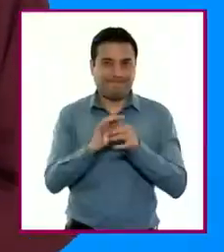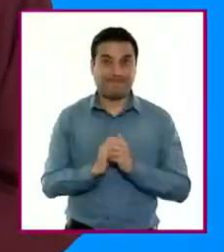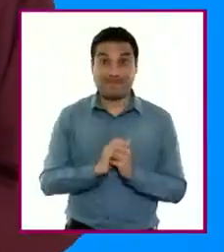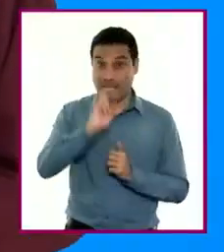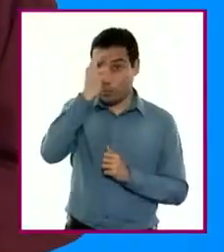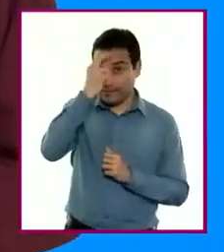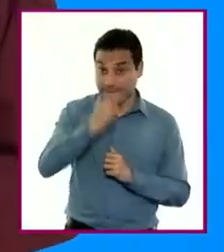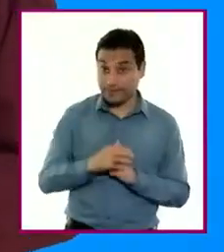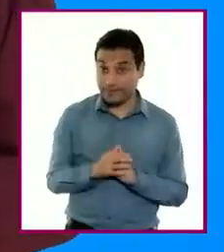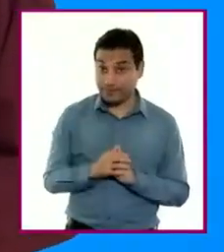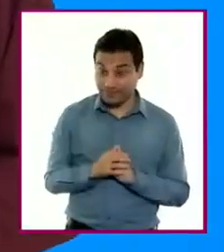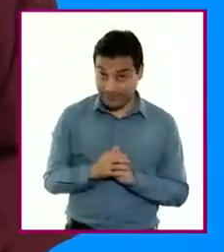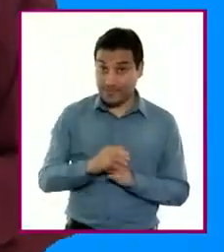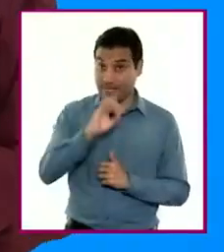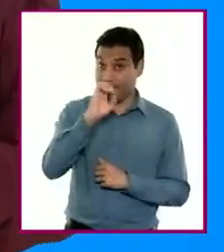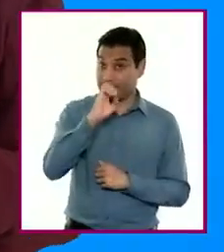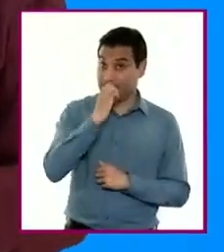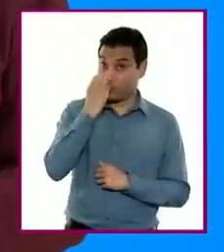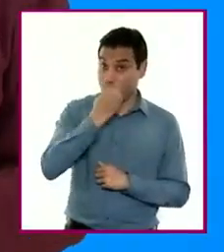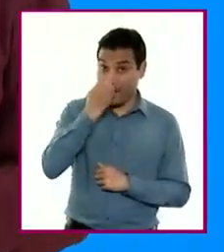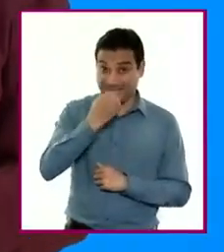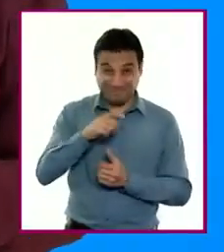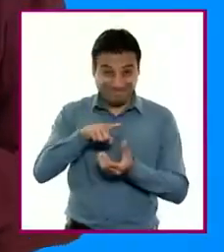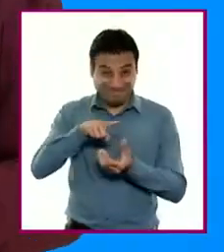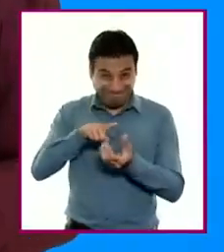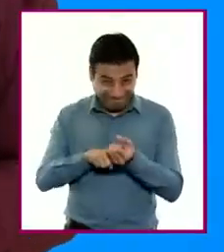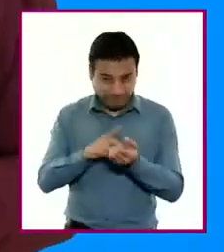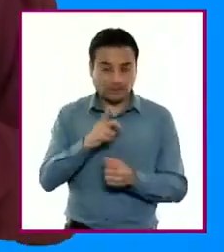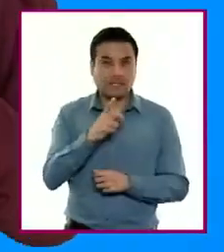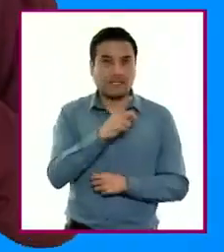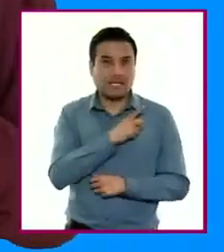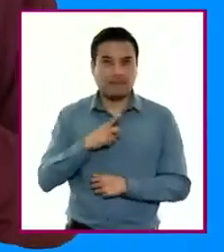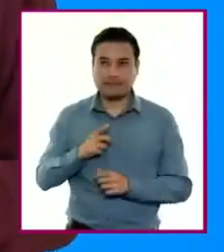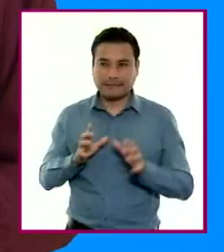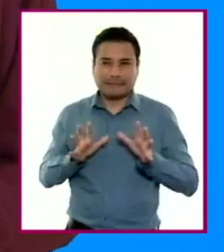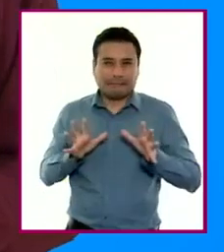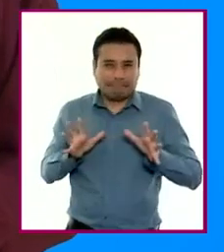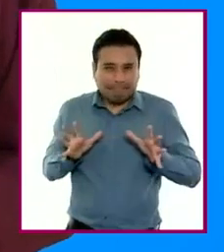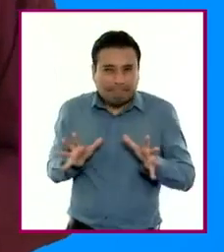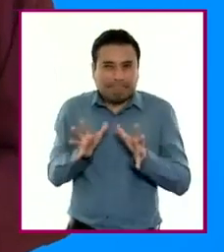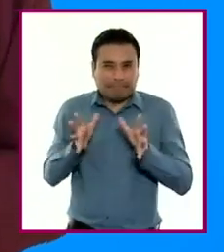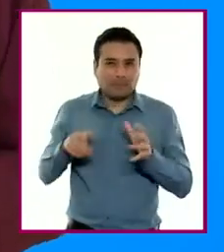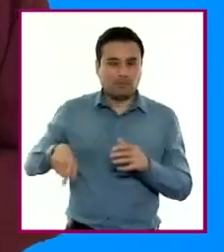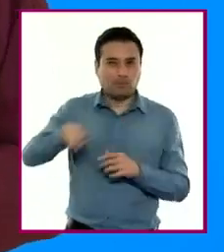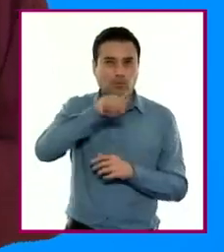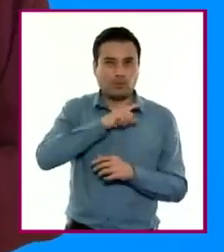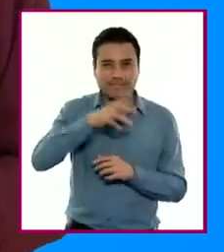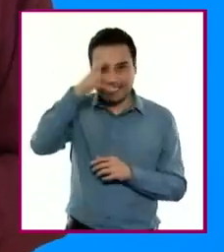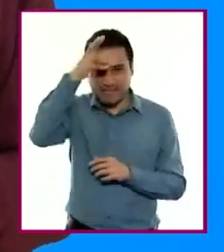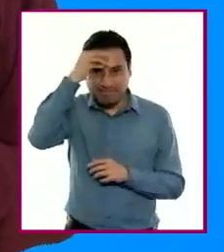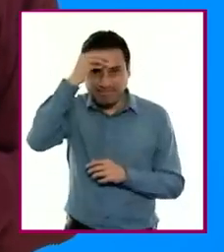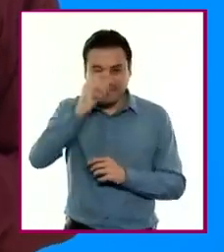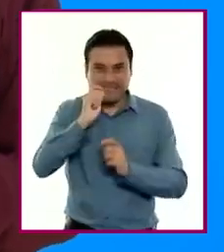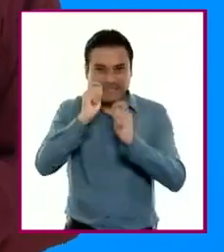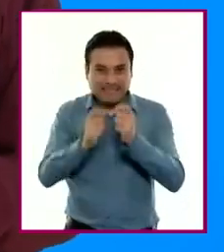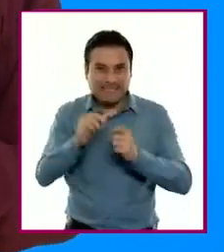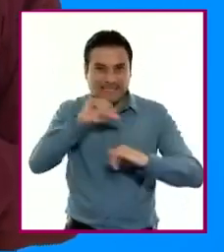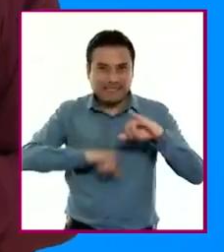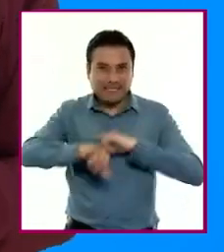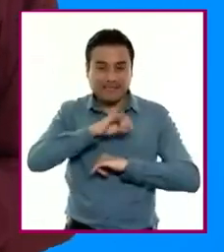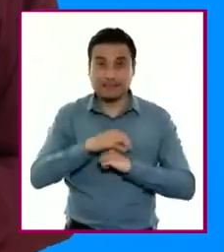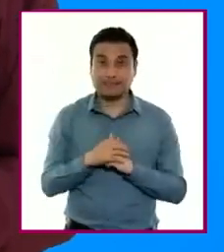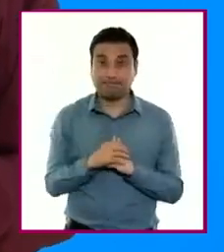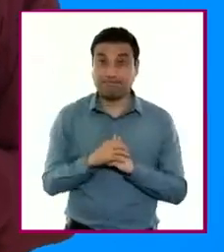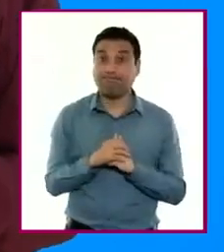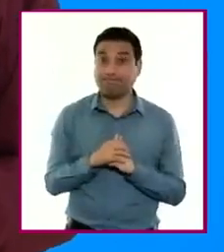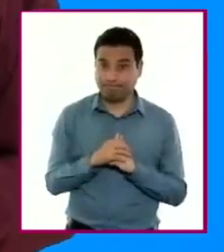Recordemos que la ciencia escolar requiere desarrollar en clase una actividad científica que, sin dejar de centrarse en las